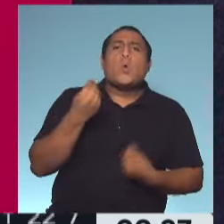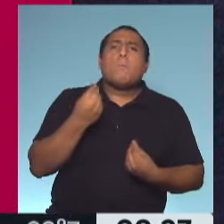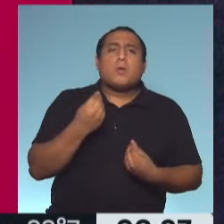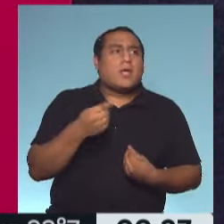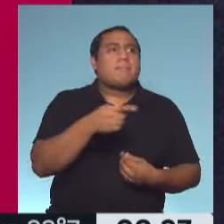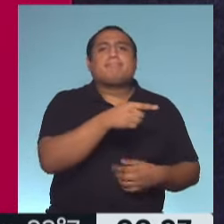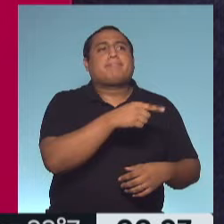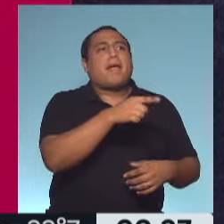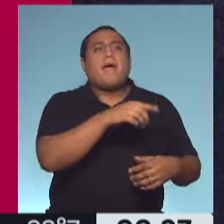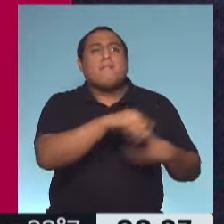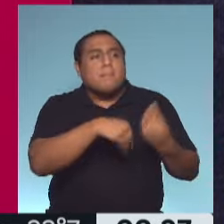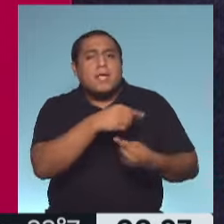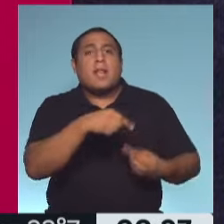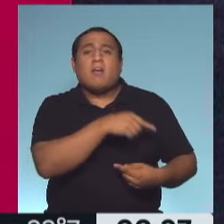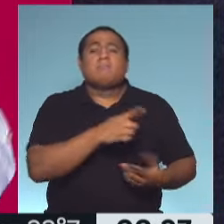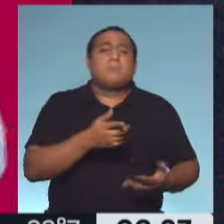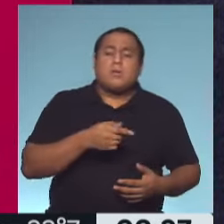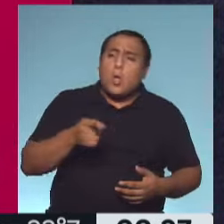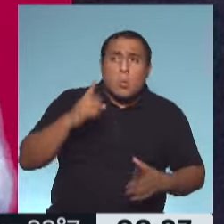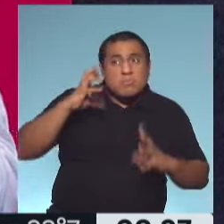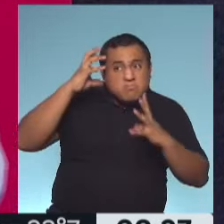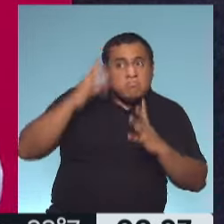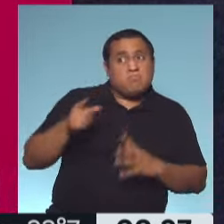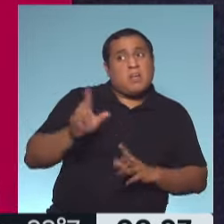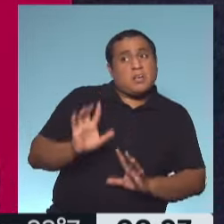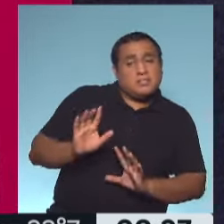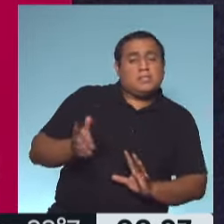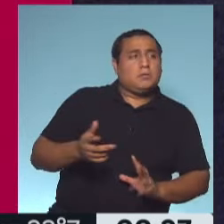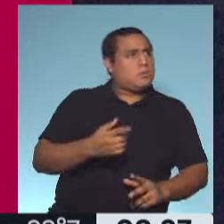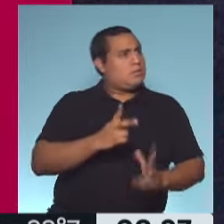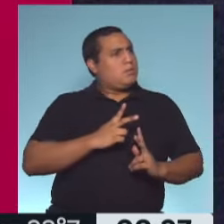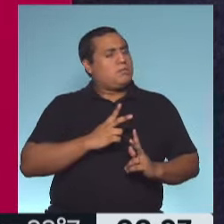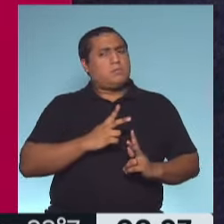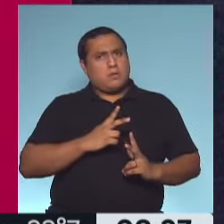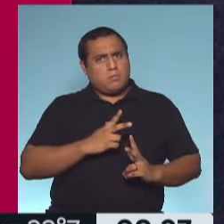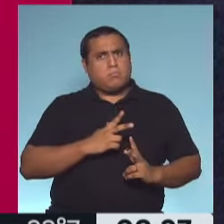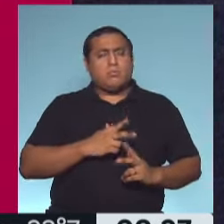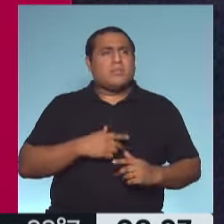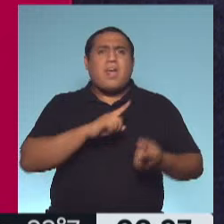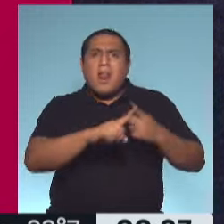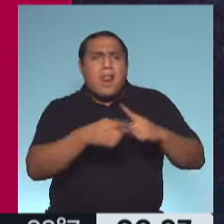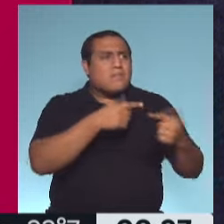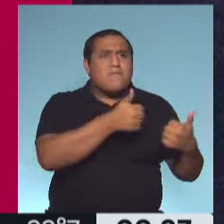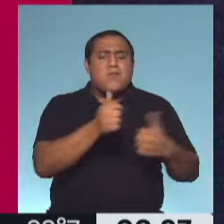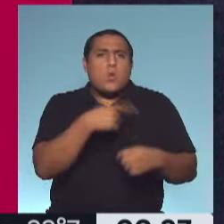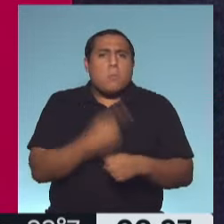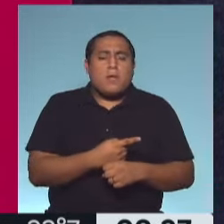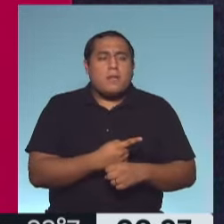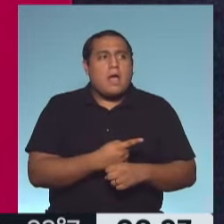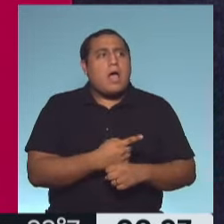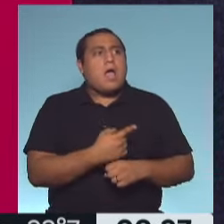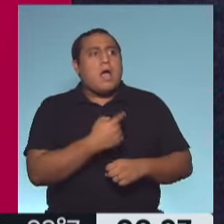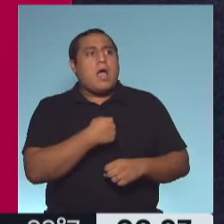cercanos están diciéndonos, estás muy irritable o reaccionás de una manera que no es fácil convivir. O sea, siempre